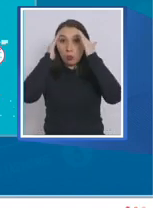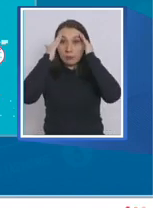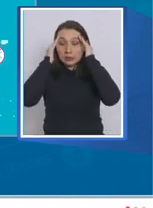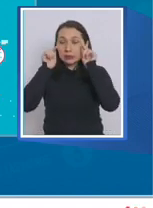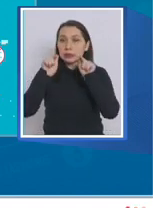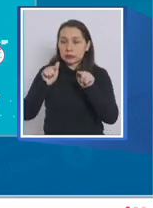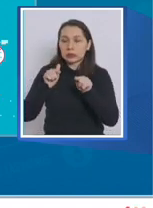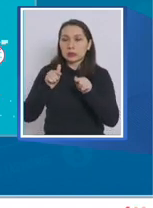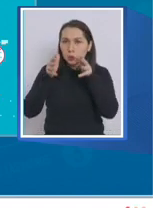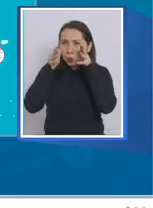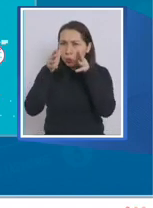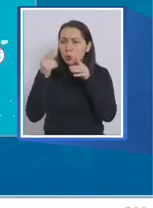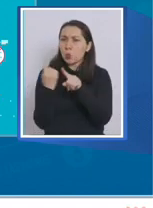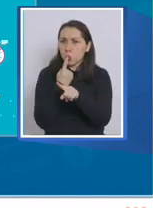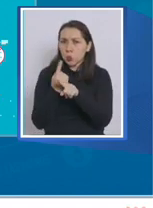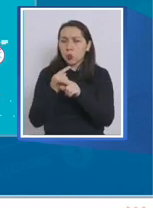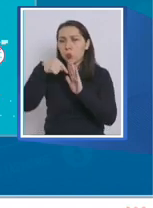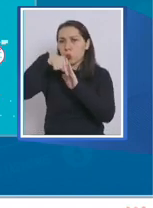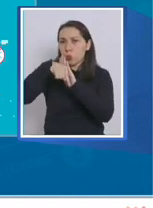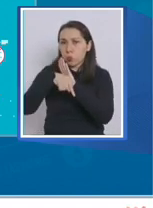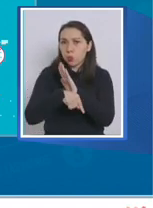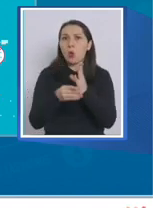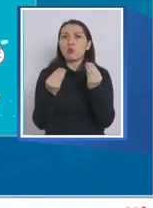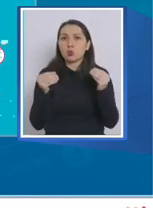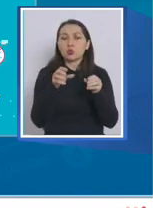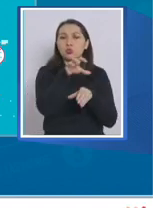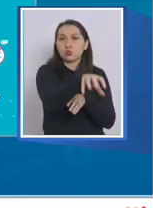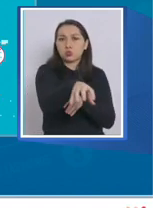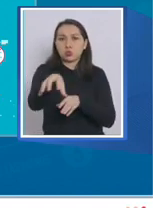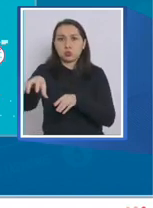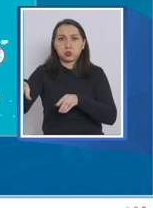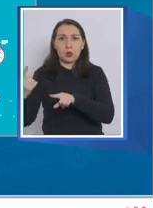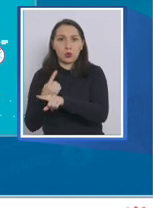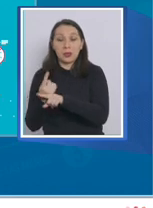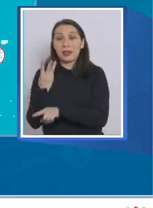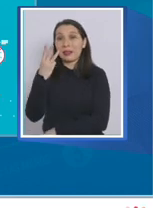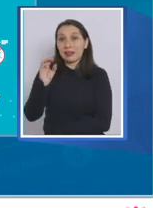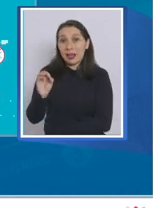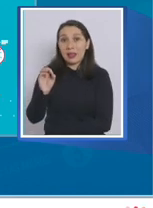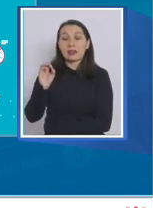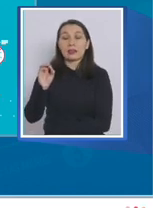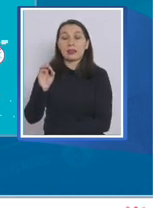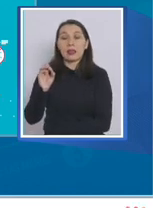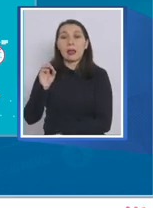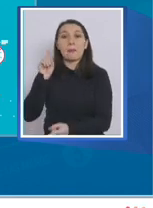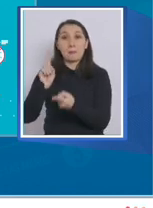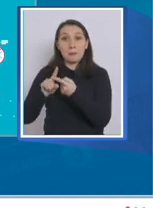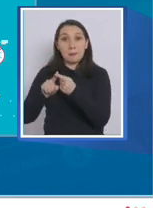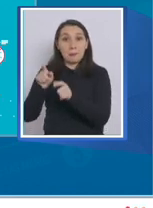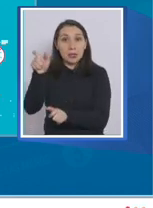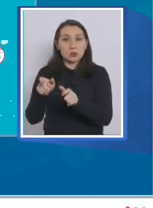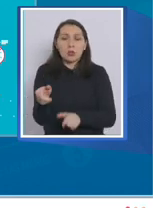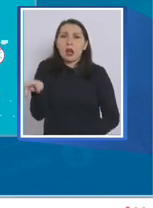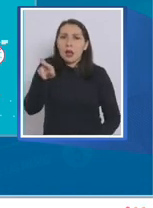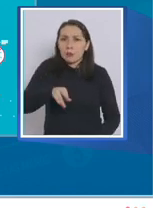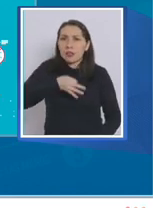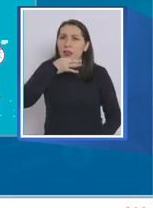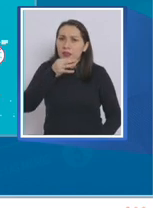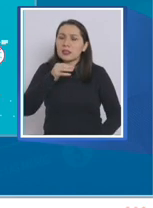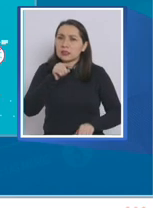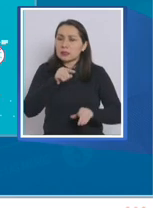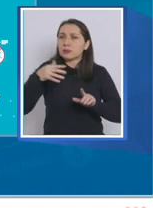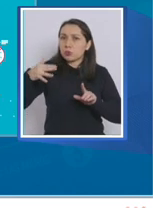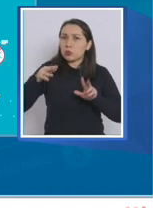temas que se abordaron en profundidad en muchas mesas. Treinta participantes ahondaron en este